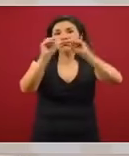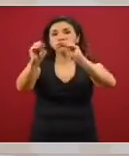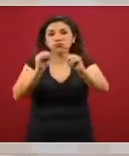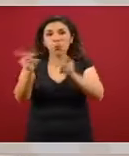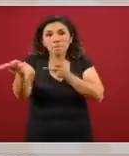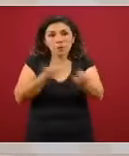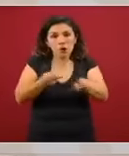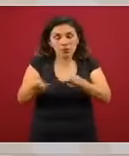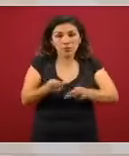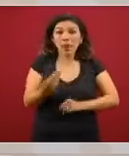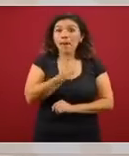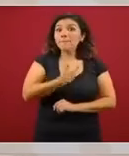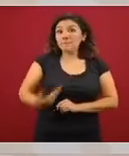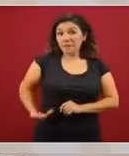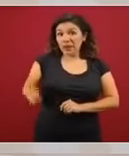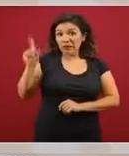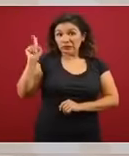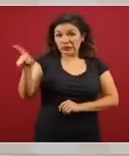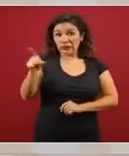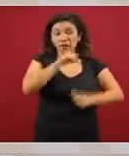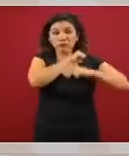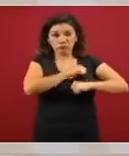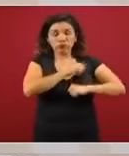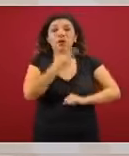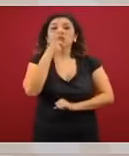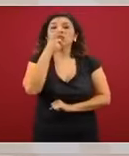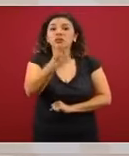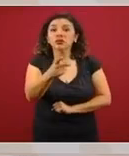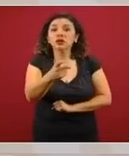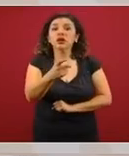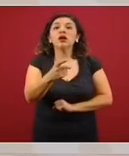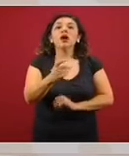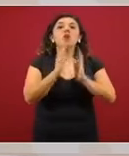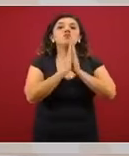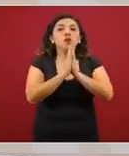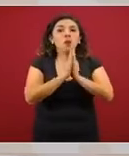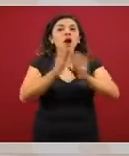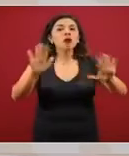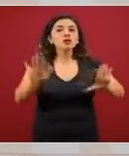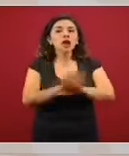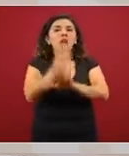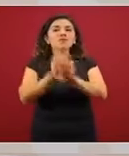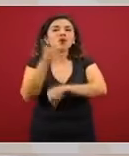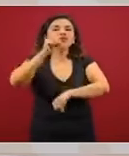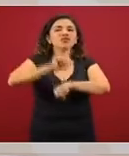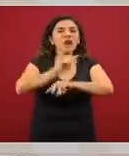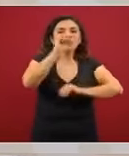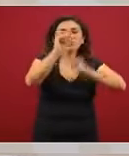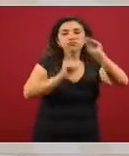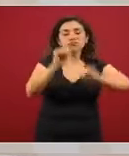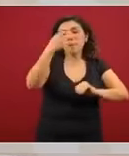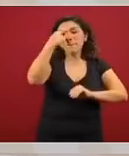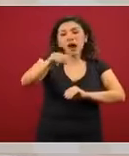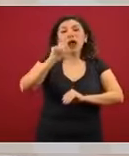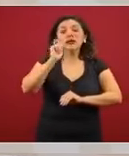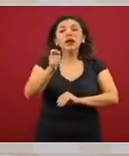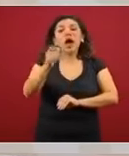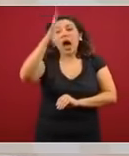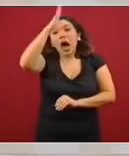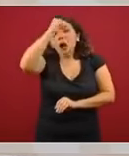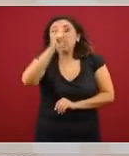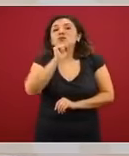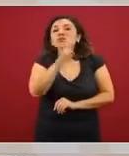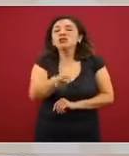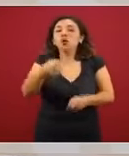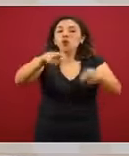El señor presidente ha pedido hacer una reprogramación de esos días para que se celebren en el día